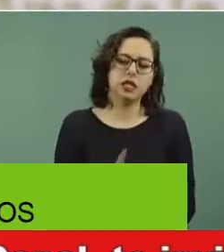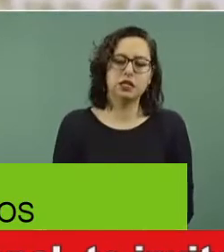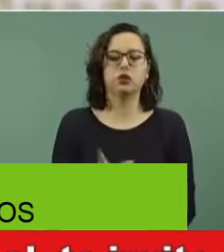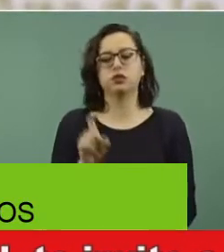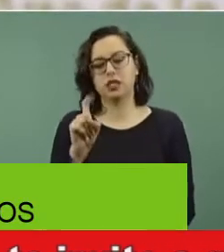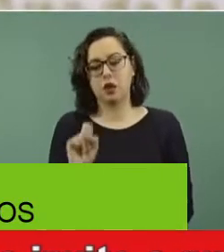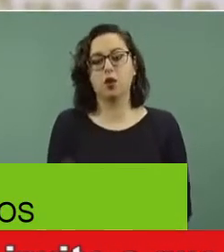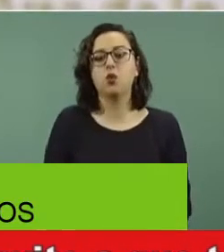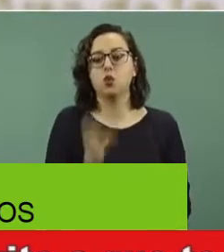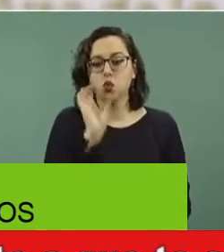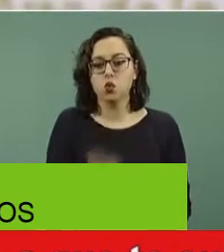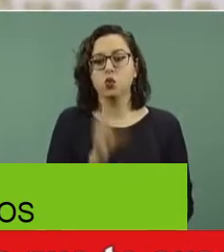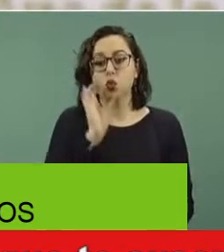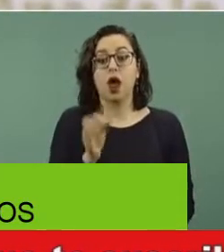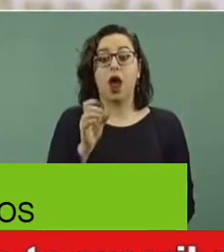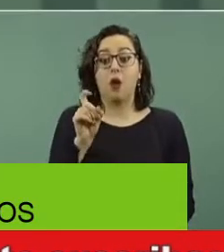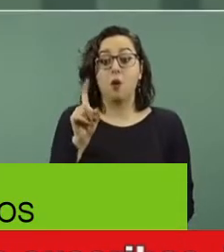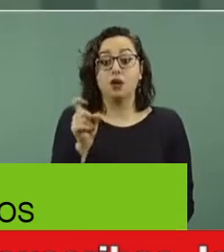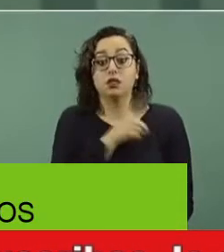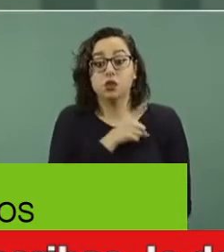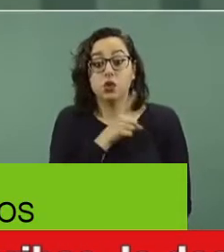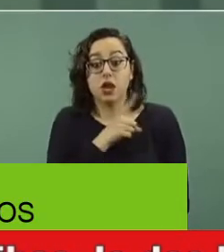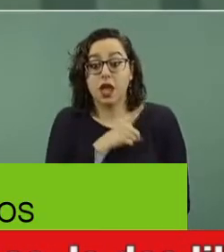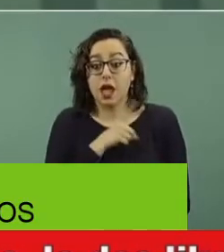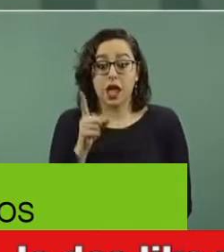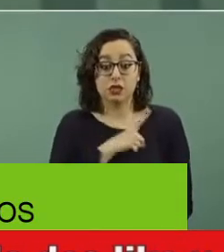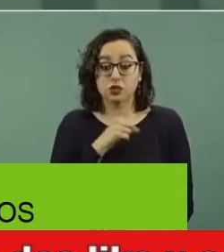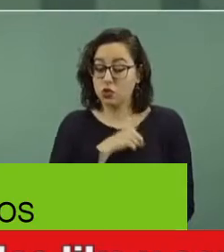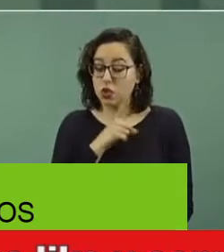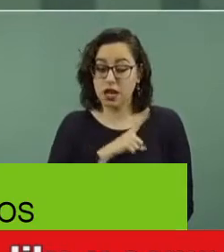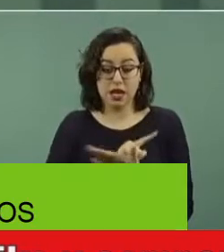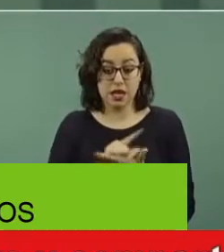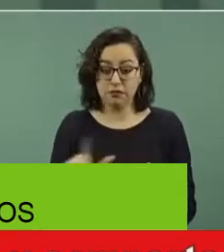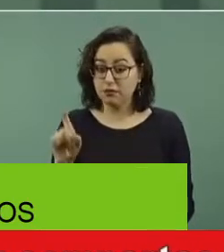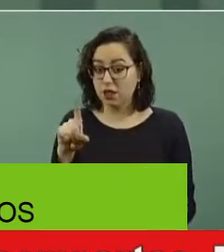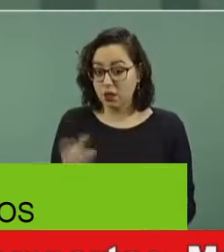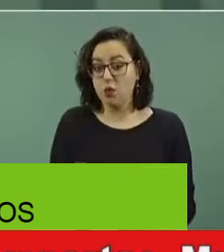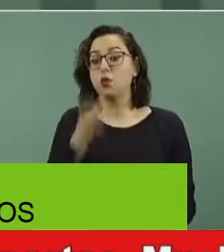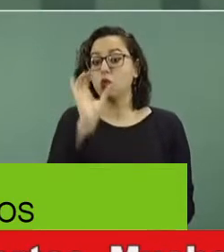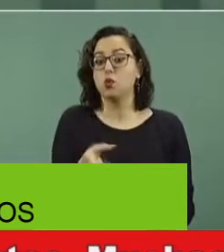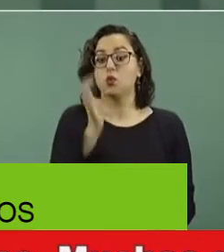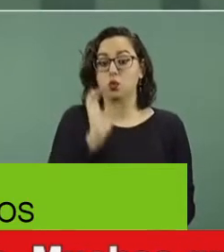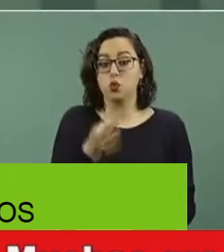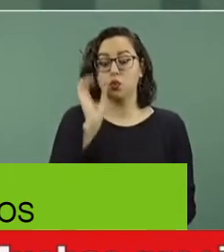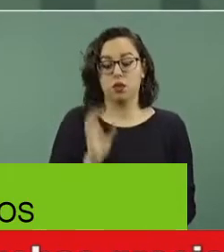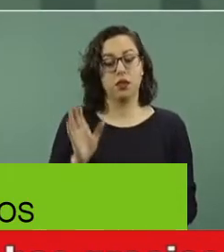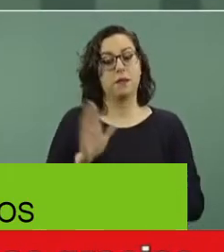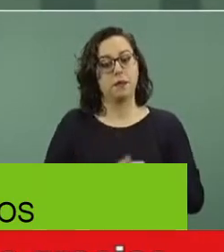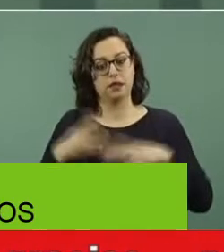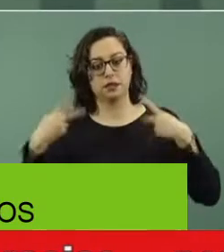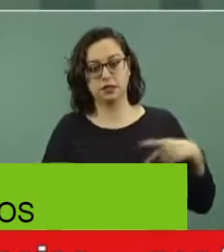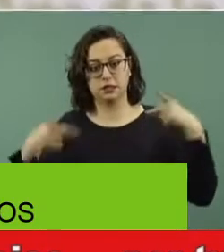más de agua simple, agua simple. Esa es la más adecuada y sobre todo en personas adultas mayores